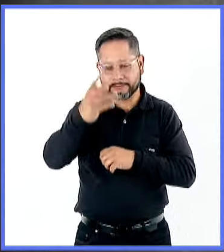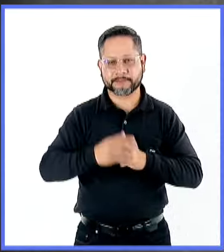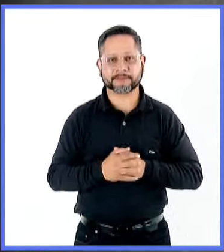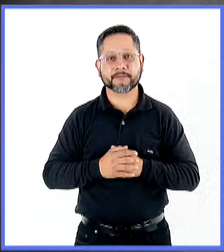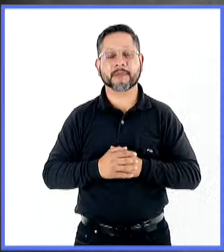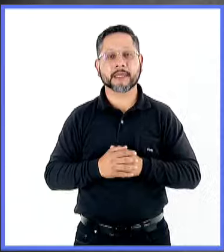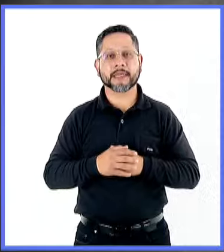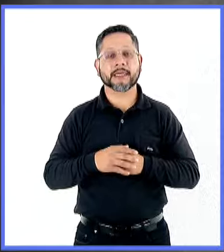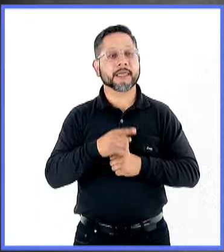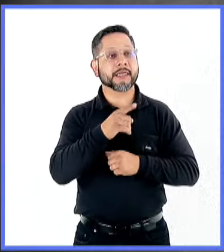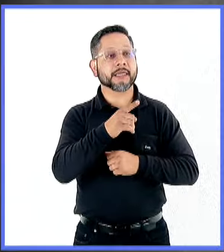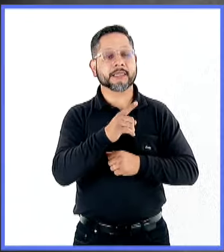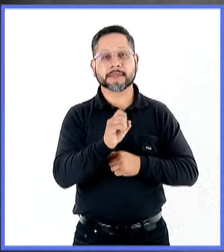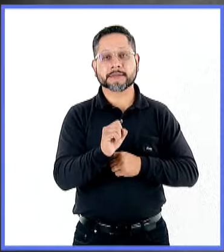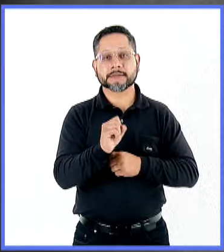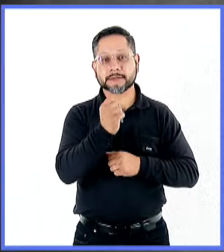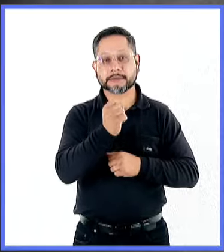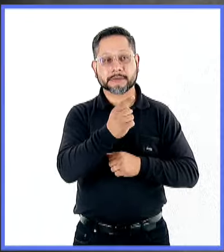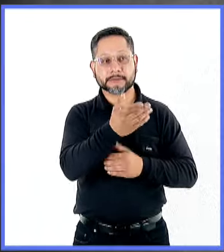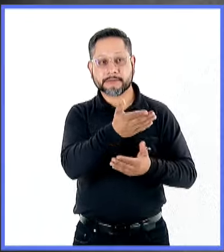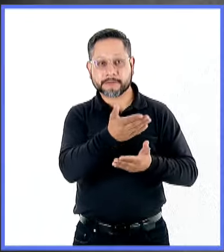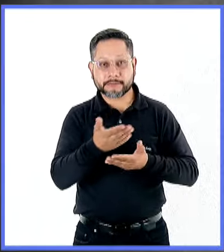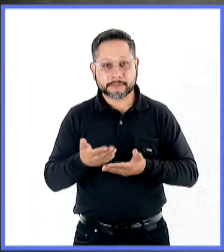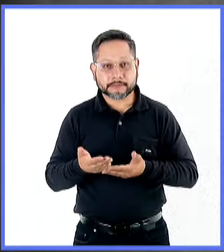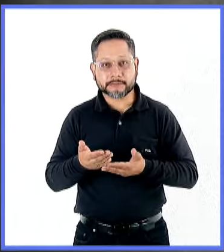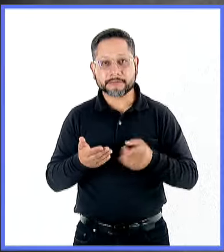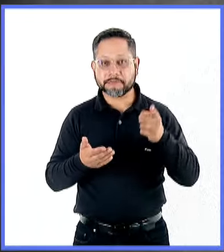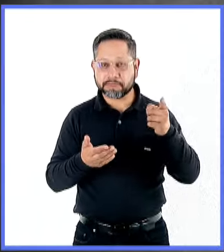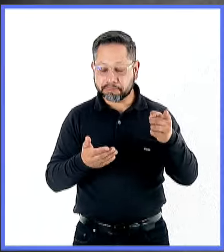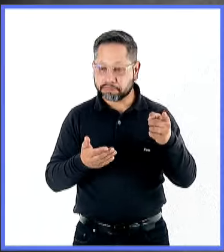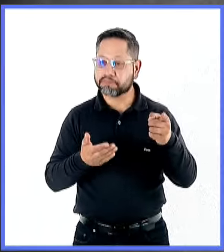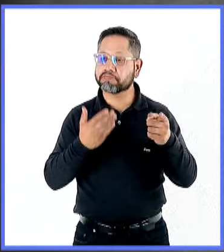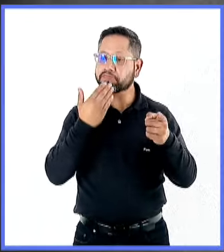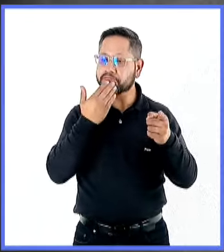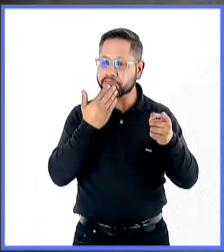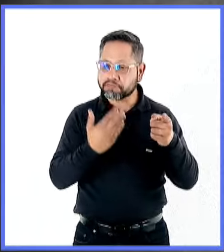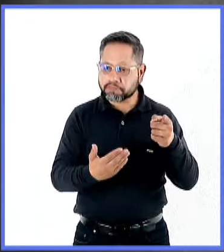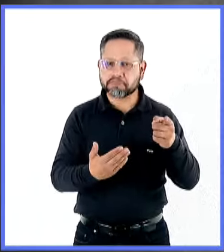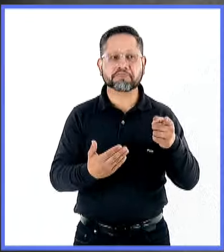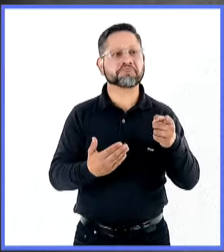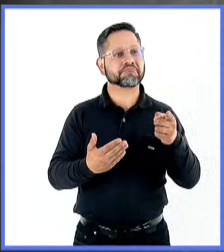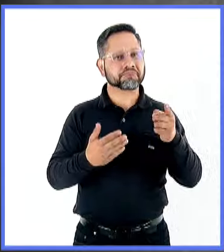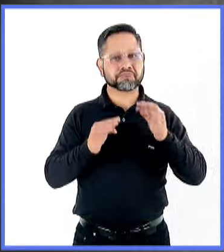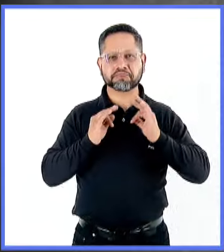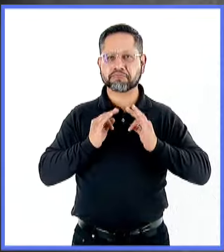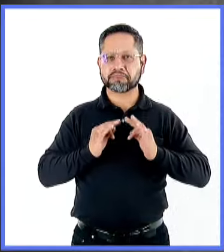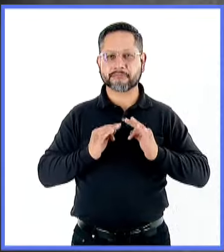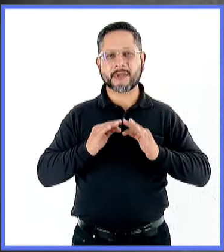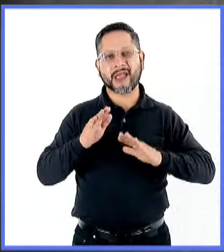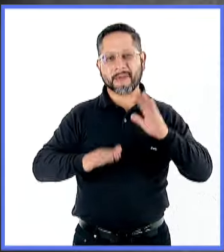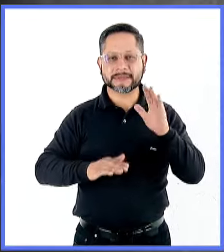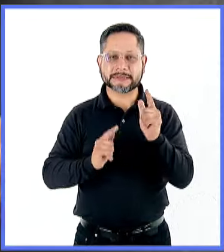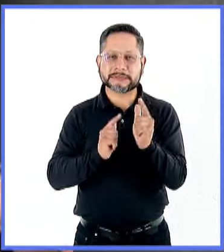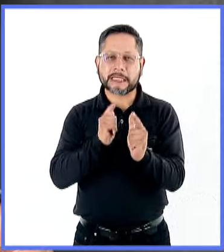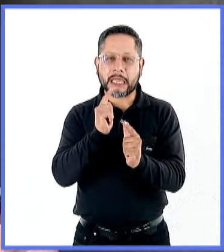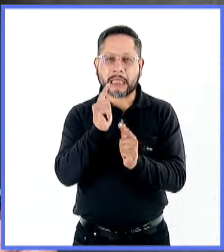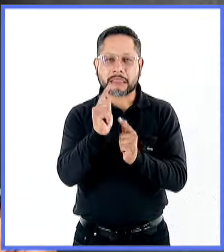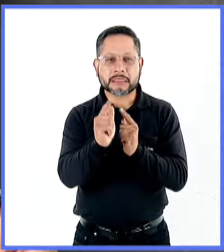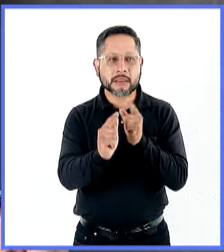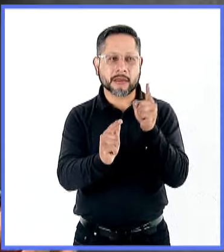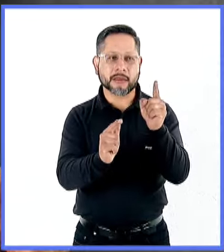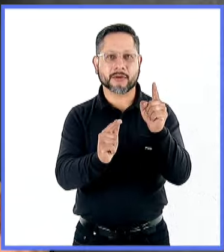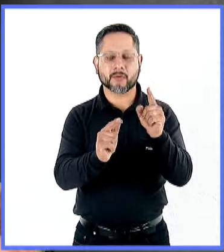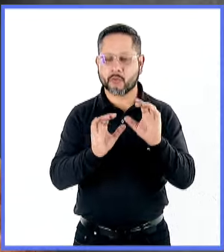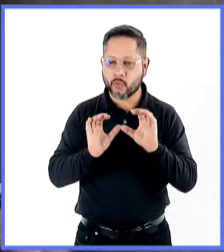fue fácil, agradable, tardado, porque son muy cuidadosos,